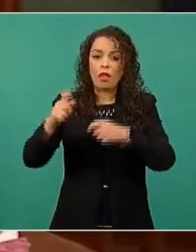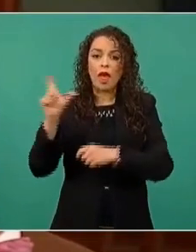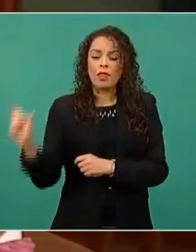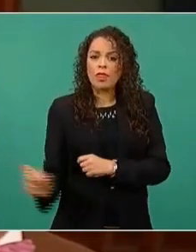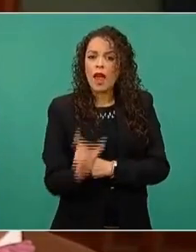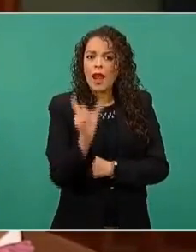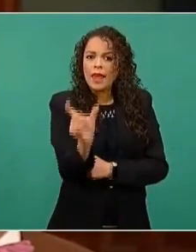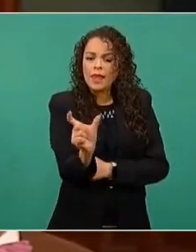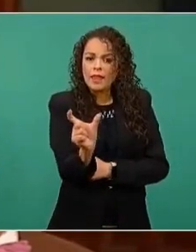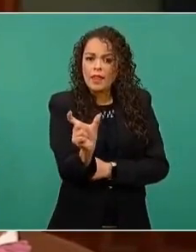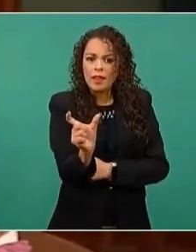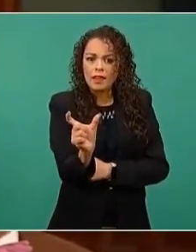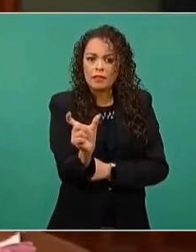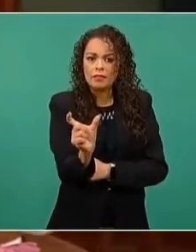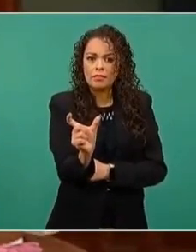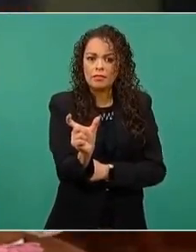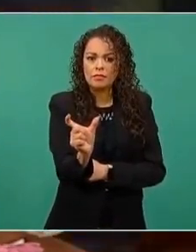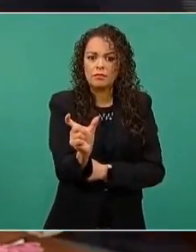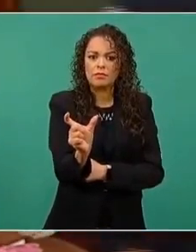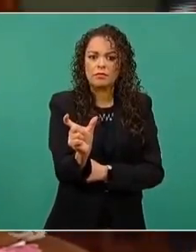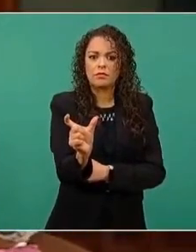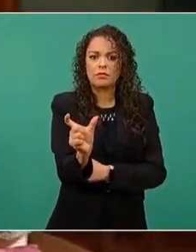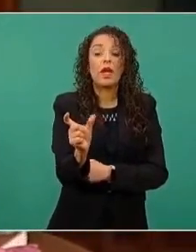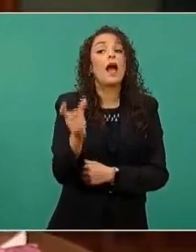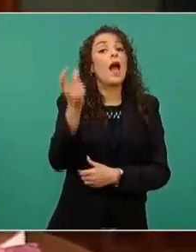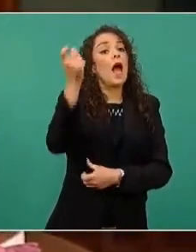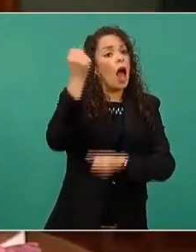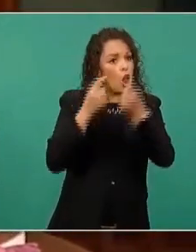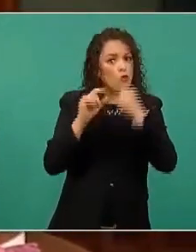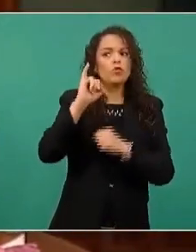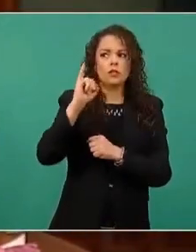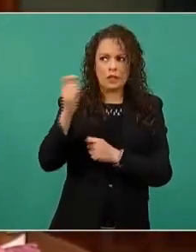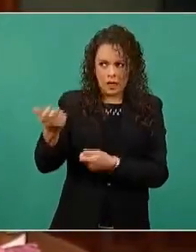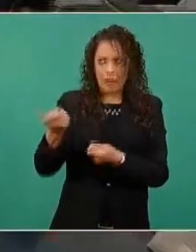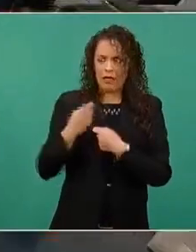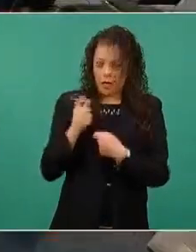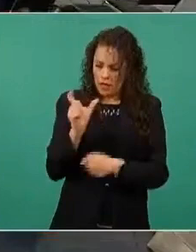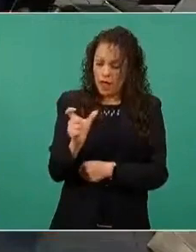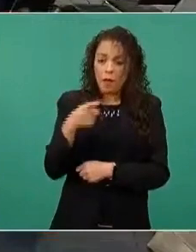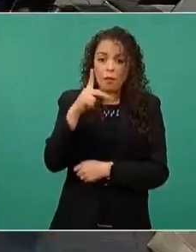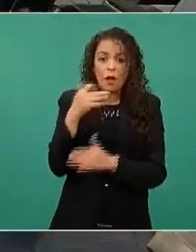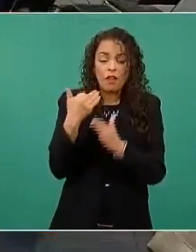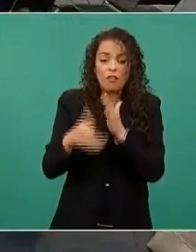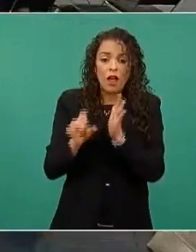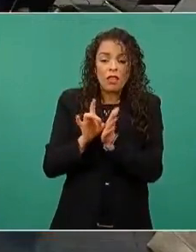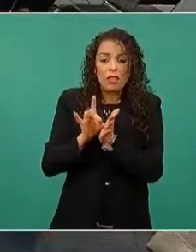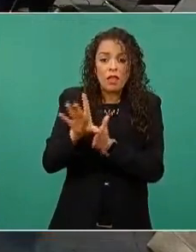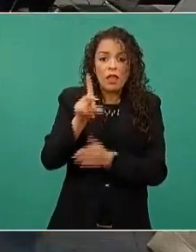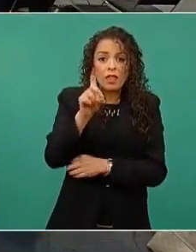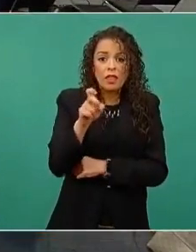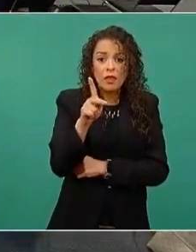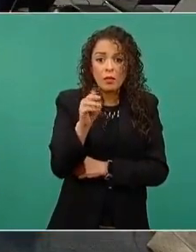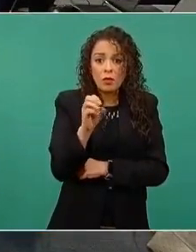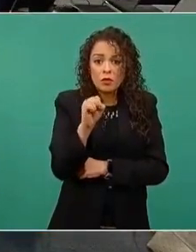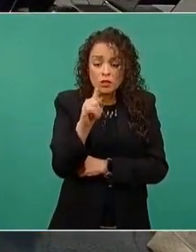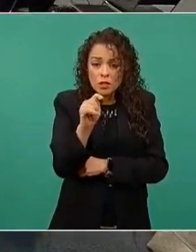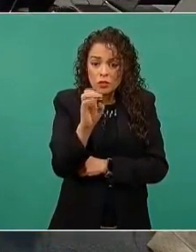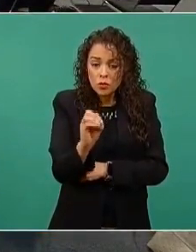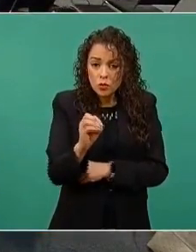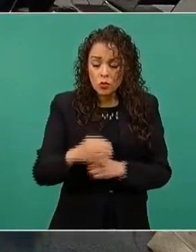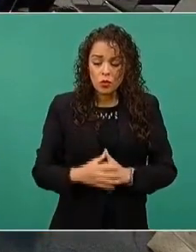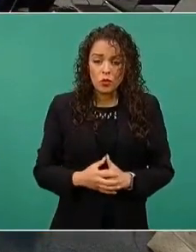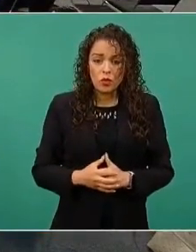ni siquiera… bueno, algunos también ya recibieron su tarjeta, pero no han recibido el depósito. Y sobre todo le quería